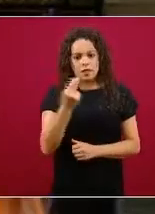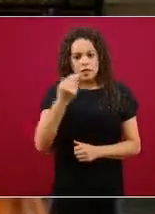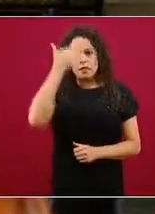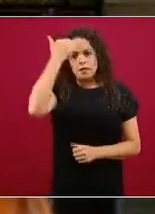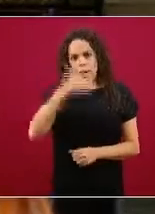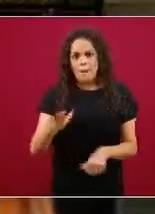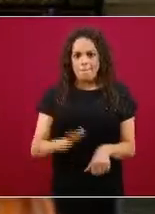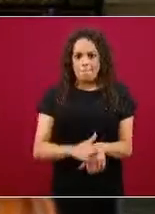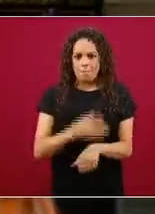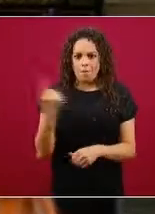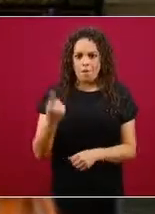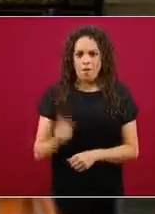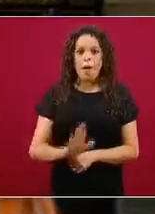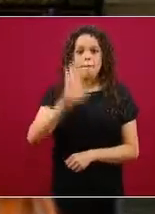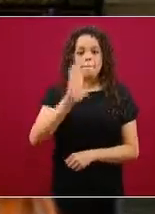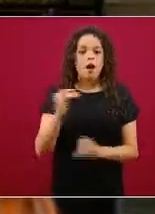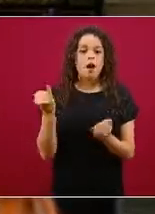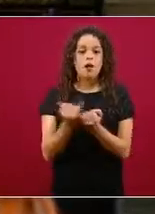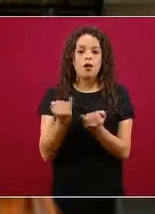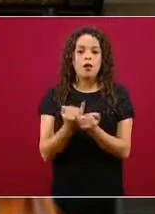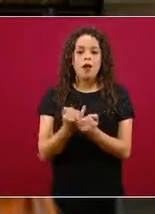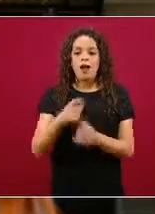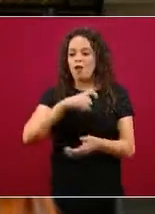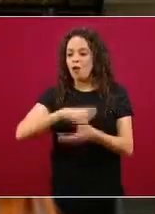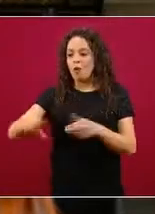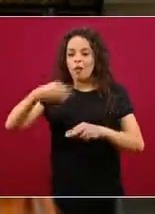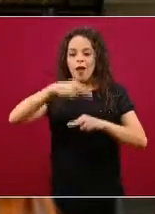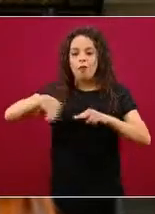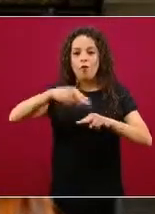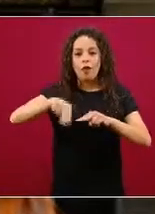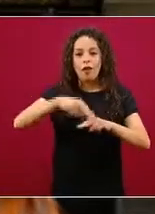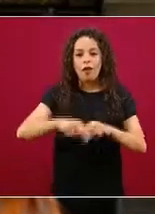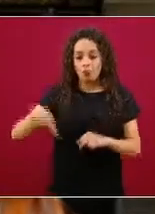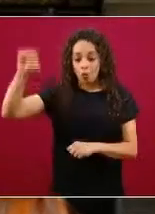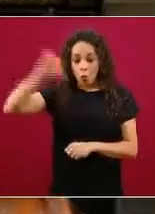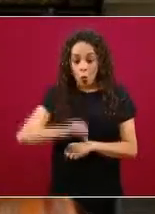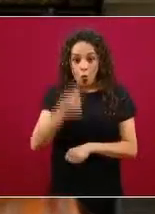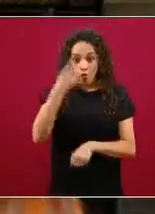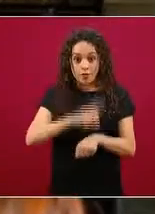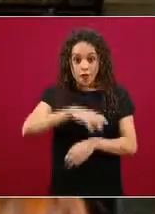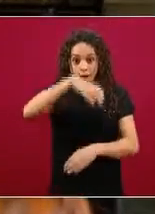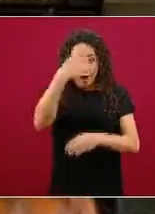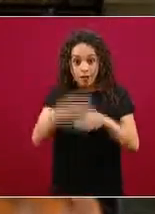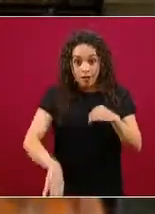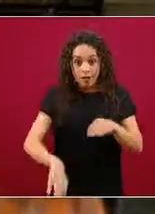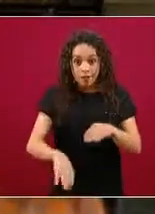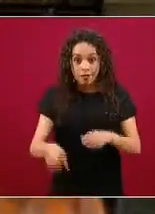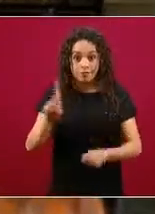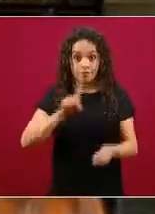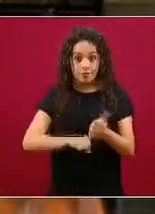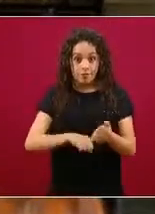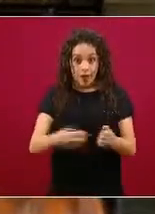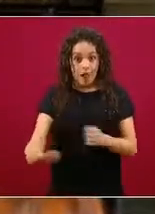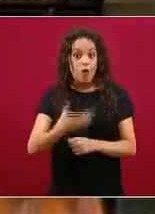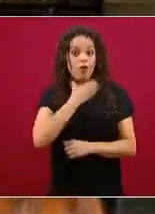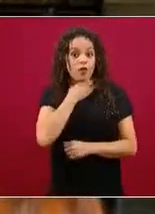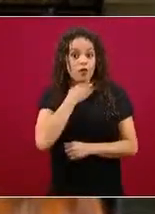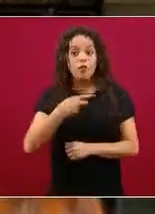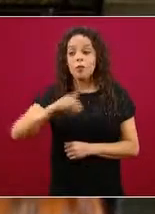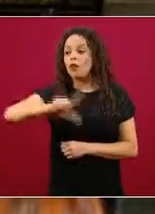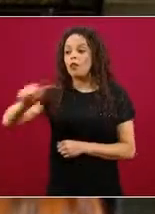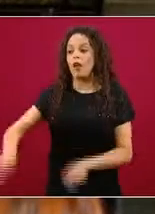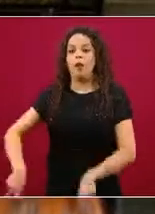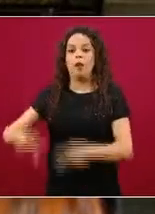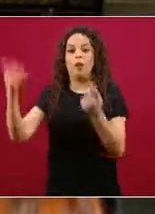digo, pasa como la reventa de los boletos, el mismo día se acaban y no es que realmente estén agotados. Bueno, es un comentario nada más el día de ayer.